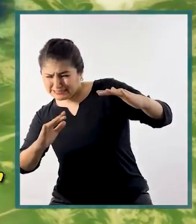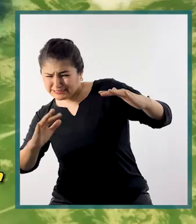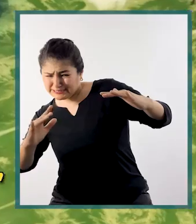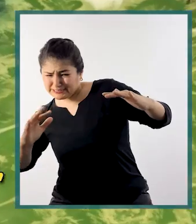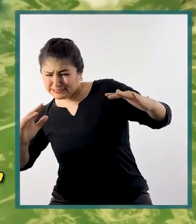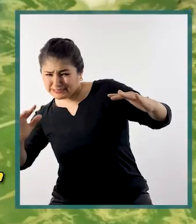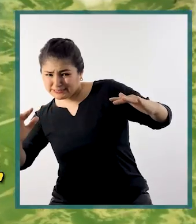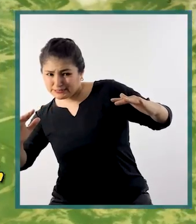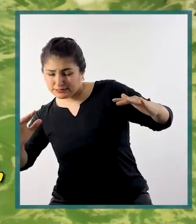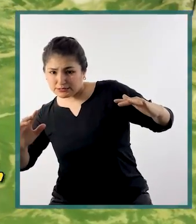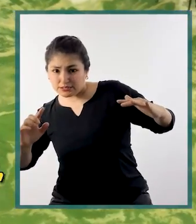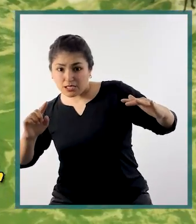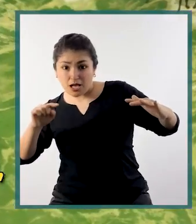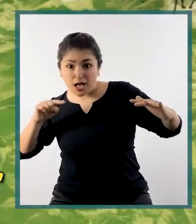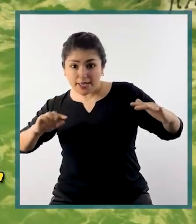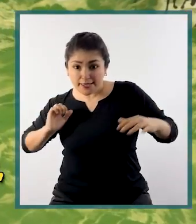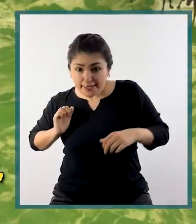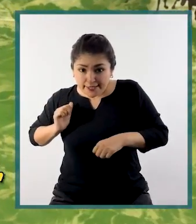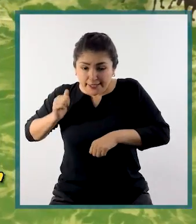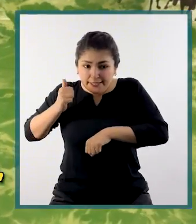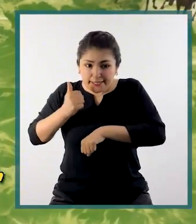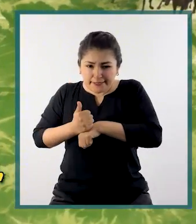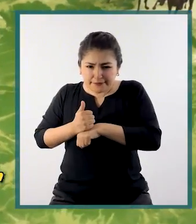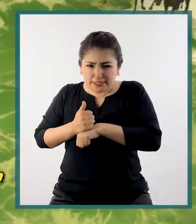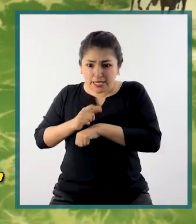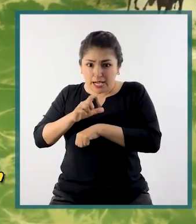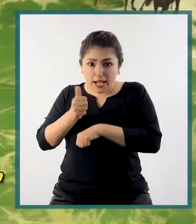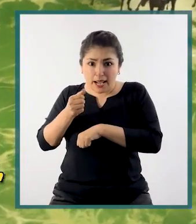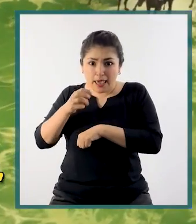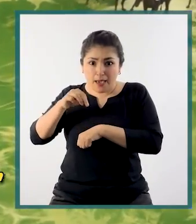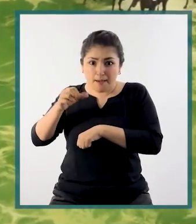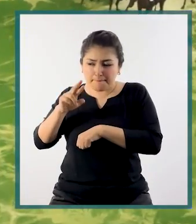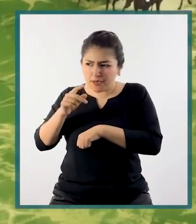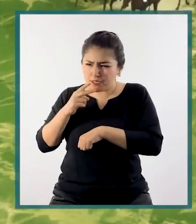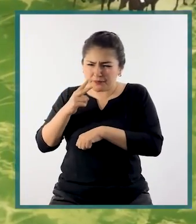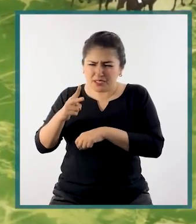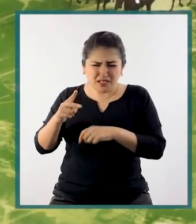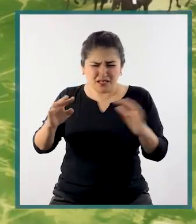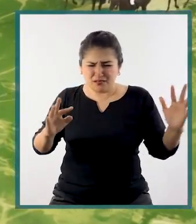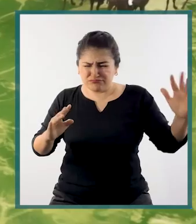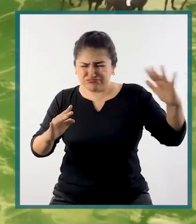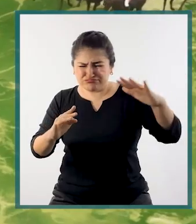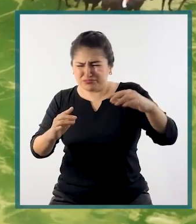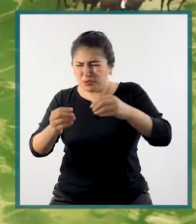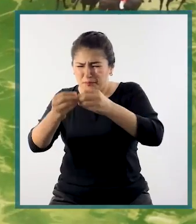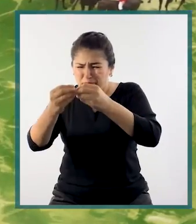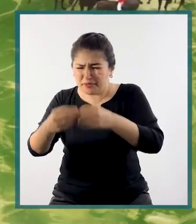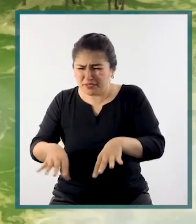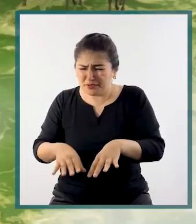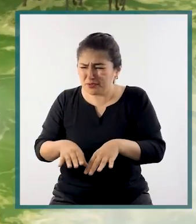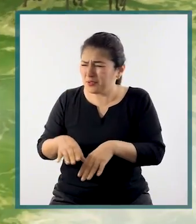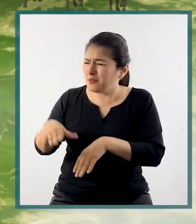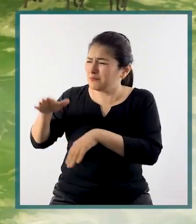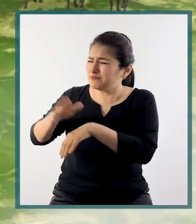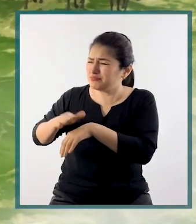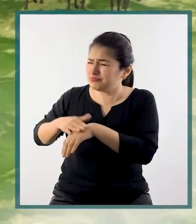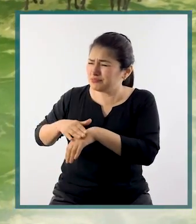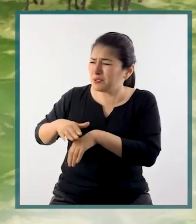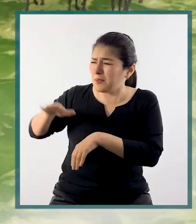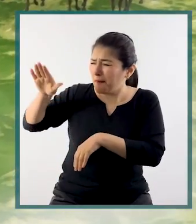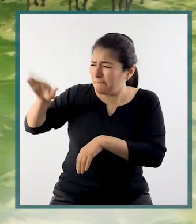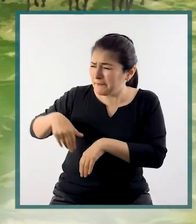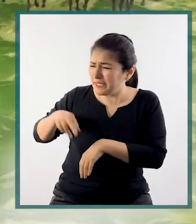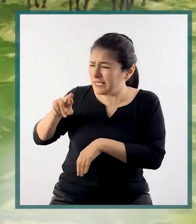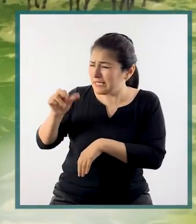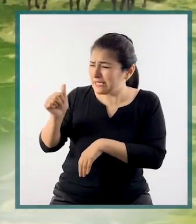ese momento, el general José de la Mar, al ver la batalla perdida y siguiendo instrucciones de Bolívar, llamó al teniente